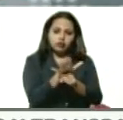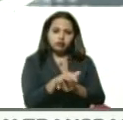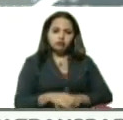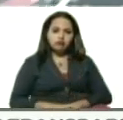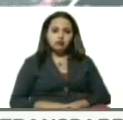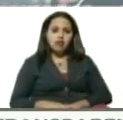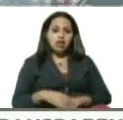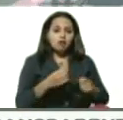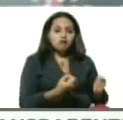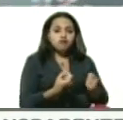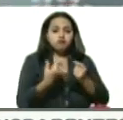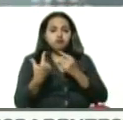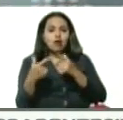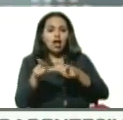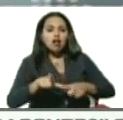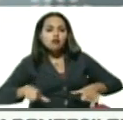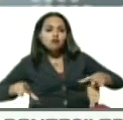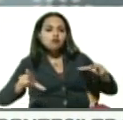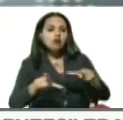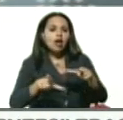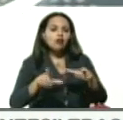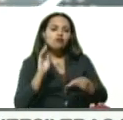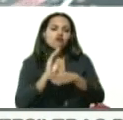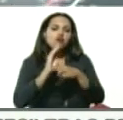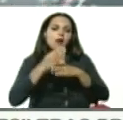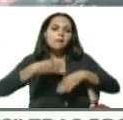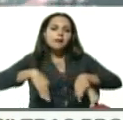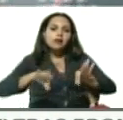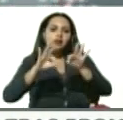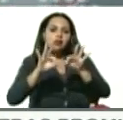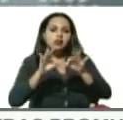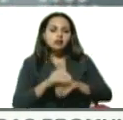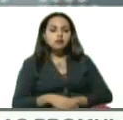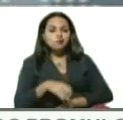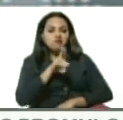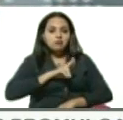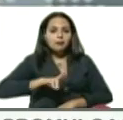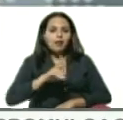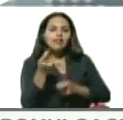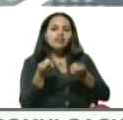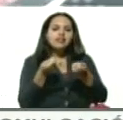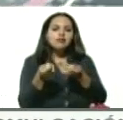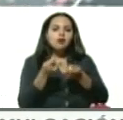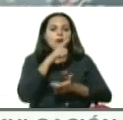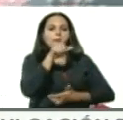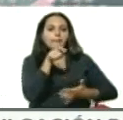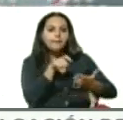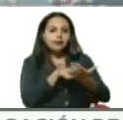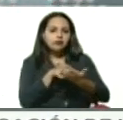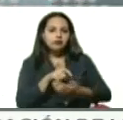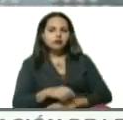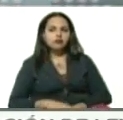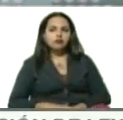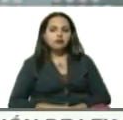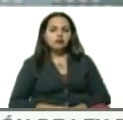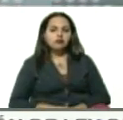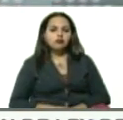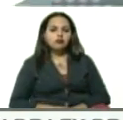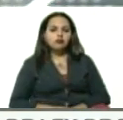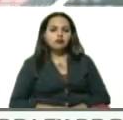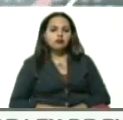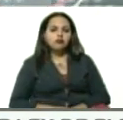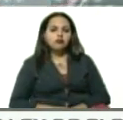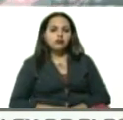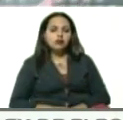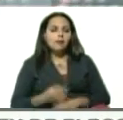directamente ingresado a la unidad de cuidado intensivo con el protocolo de tratamiento completo para COVID. La evolución